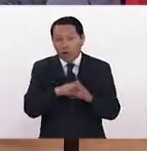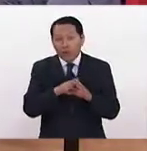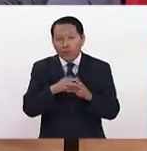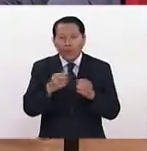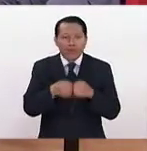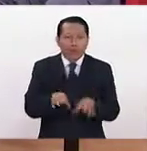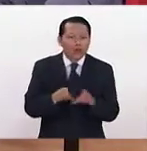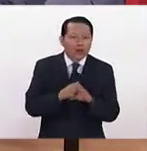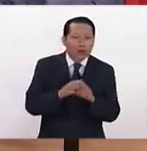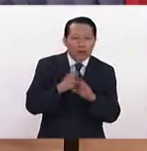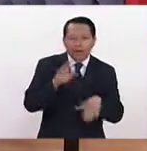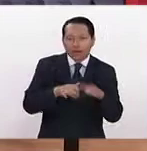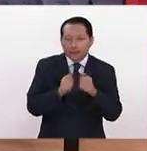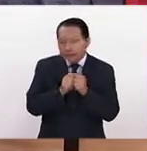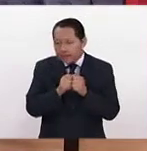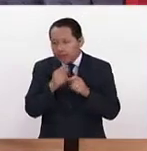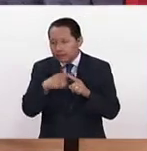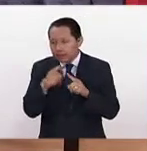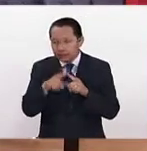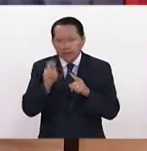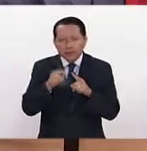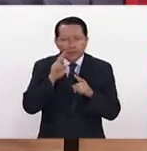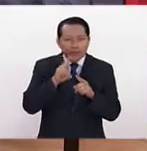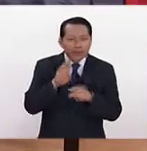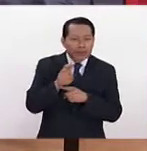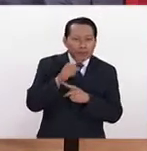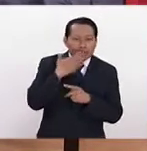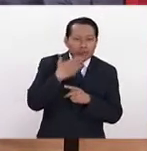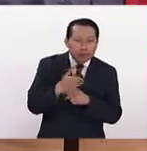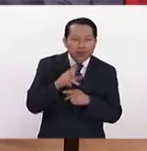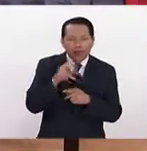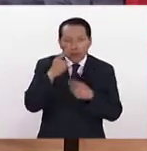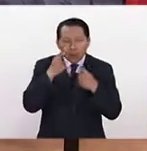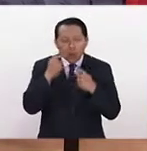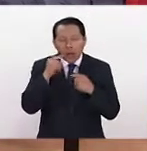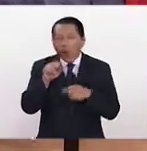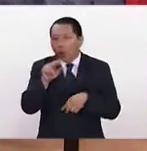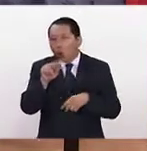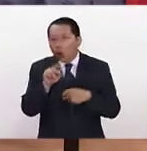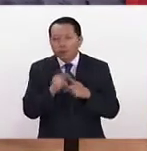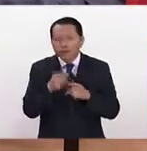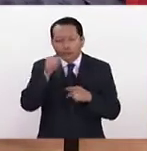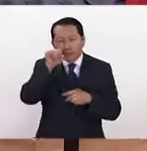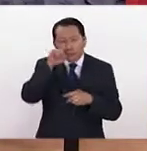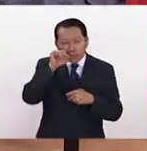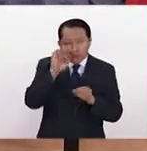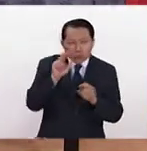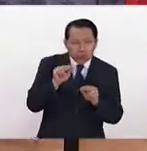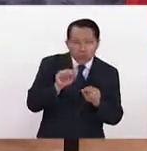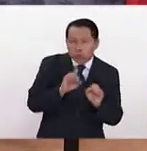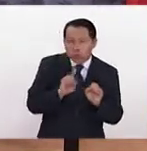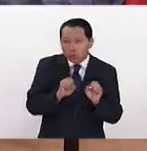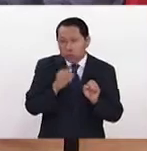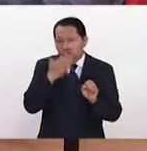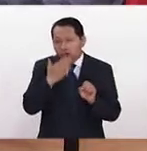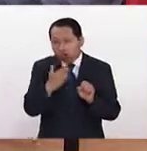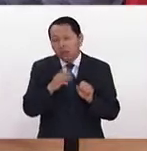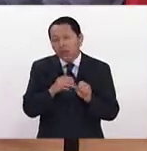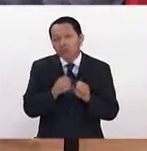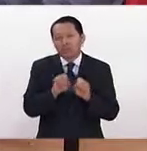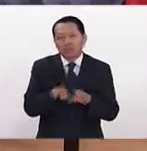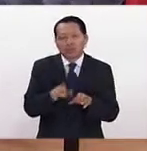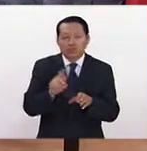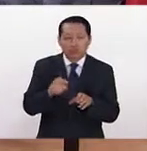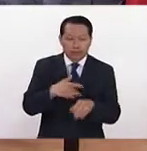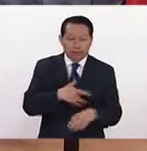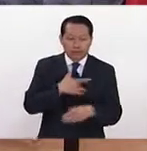aparatos, ver que el bebé está bien, ver que el bebé no está llorando, ver que ya se le debe comer y apartarse. Pero yo creo que la empatía debe